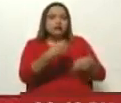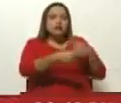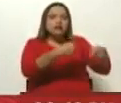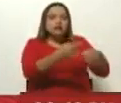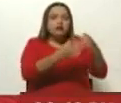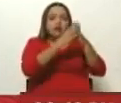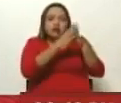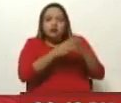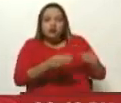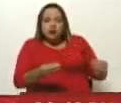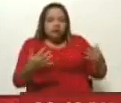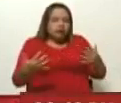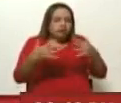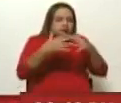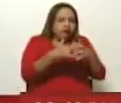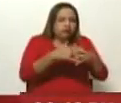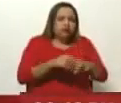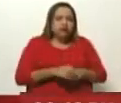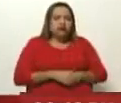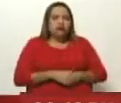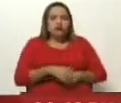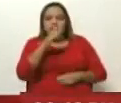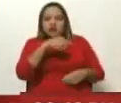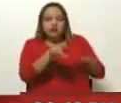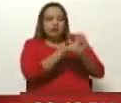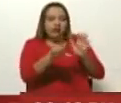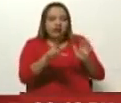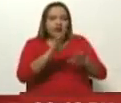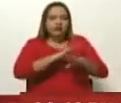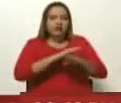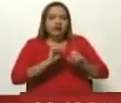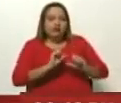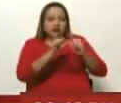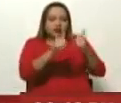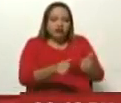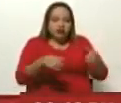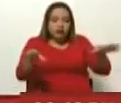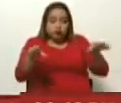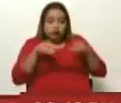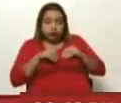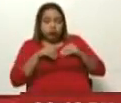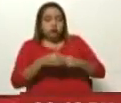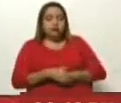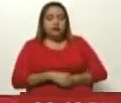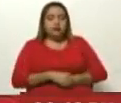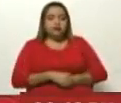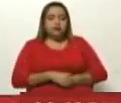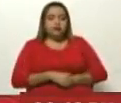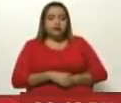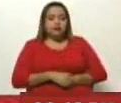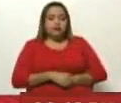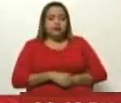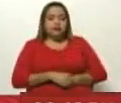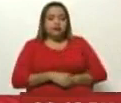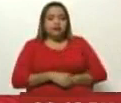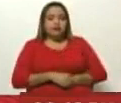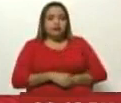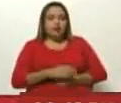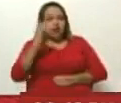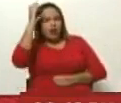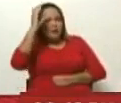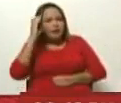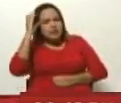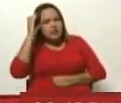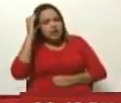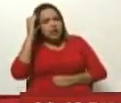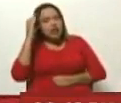todo un entramado que es ilegítimo porque parte de reconocer una capacidad